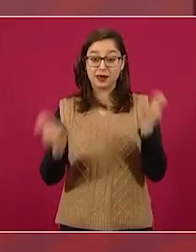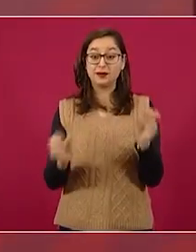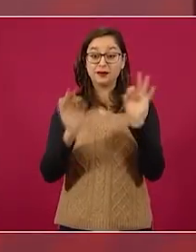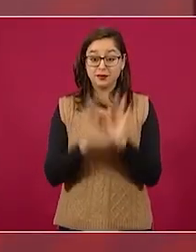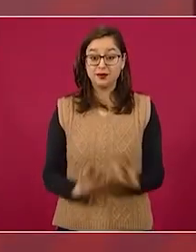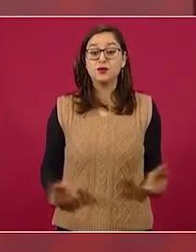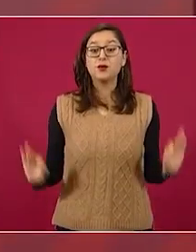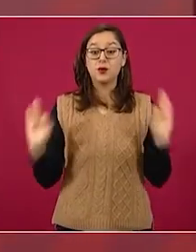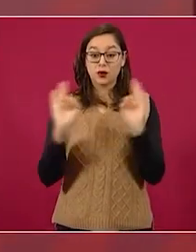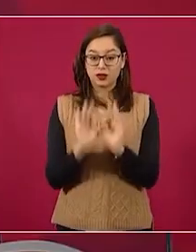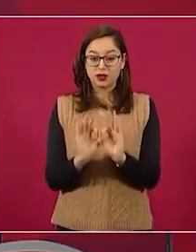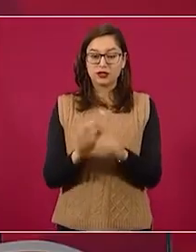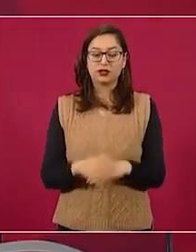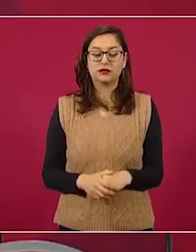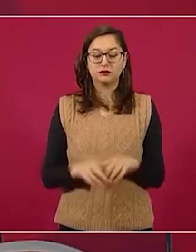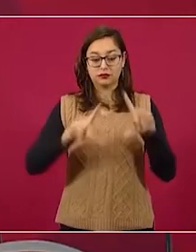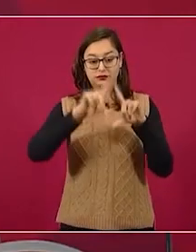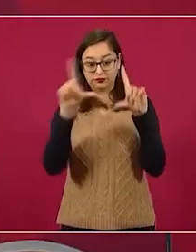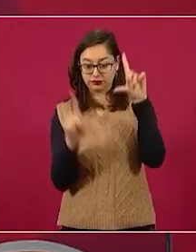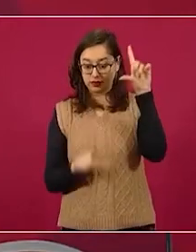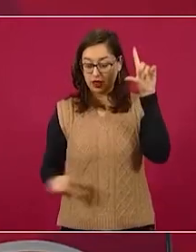de 32,